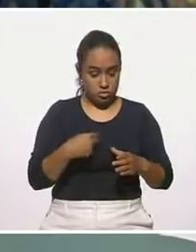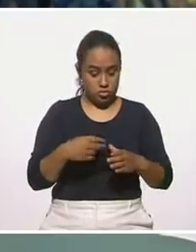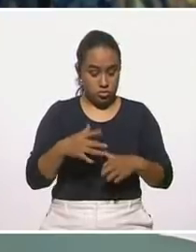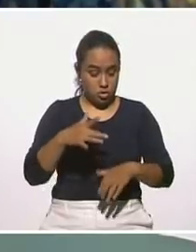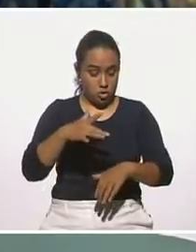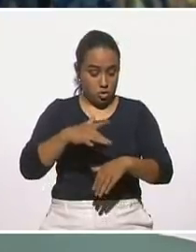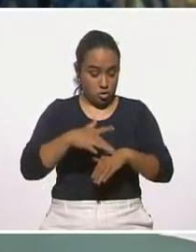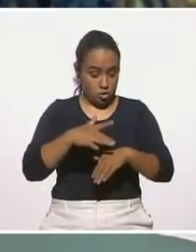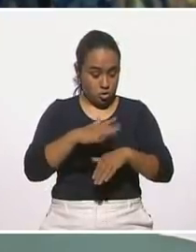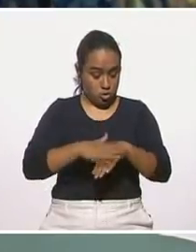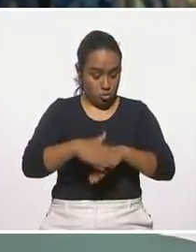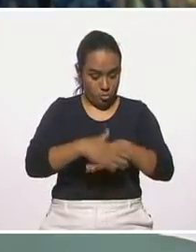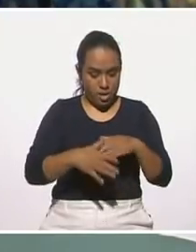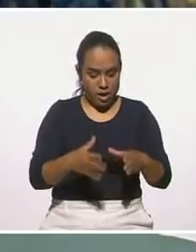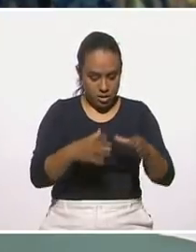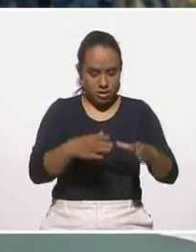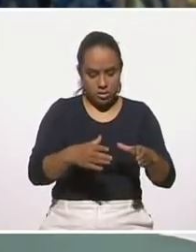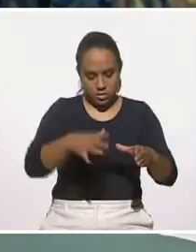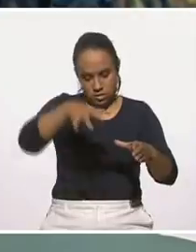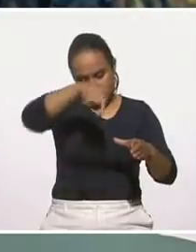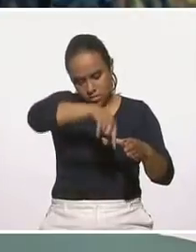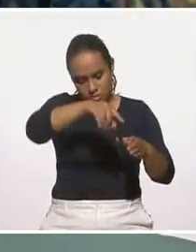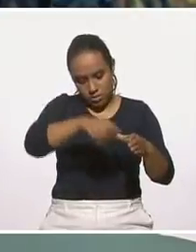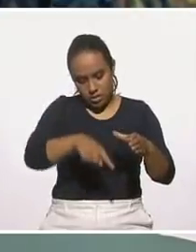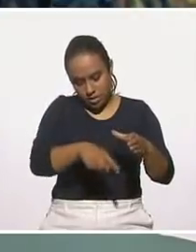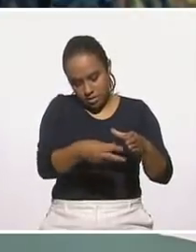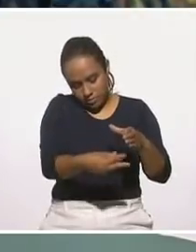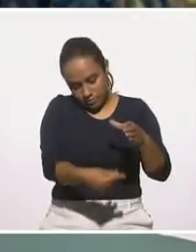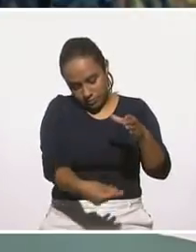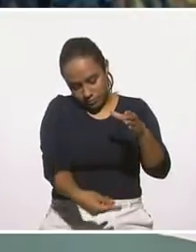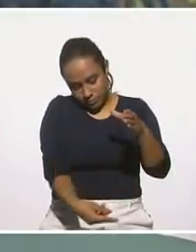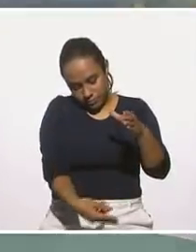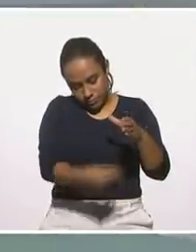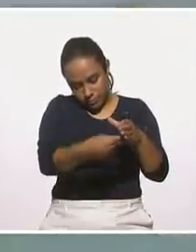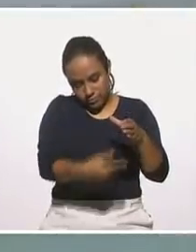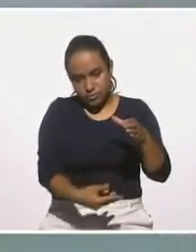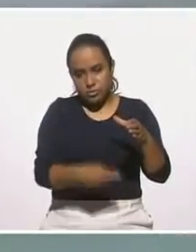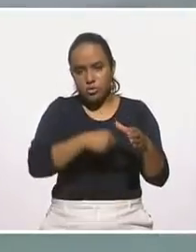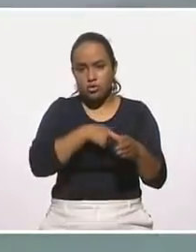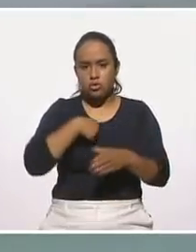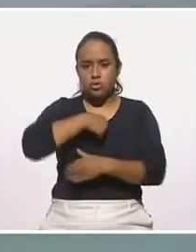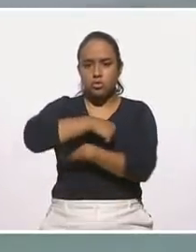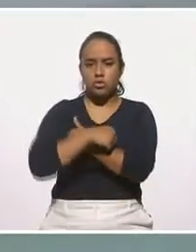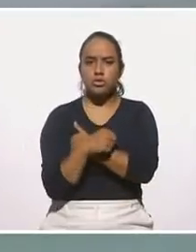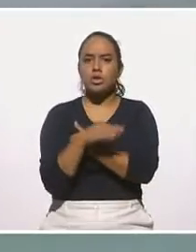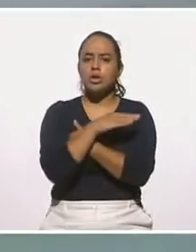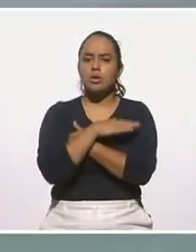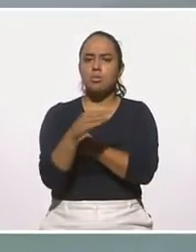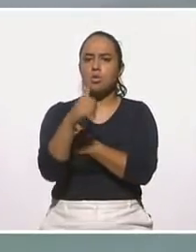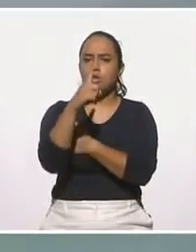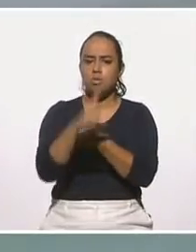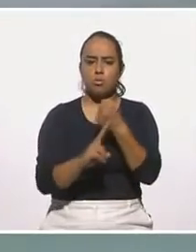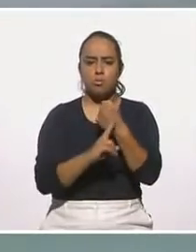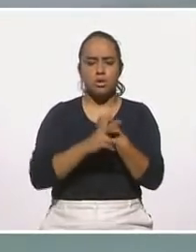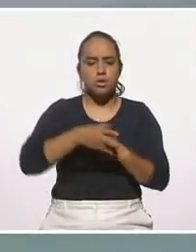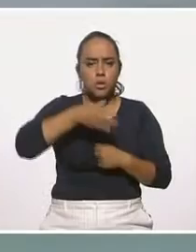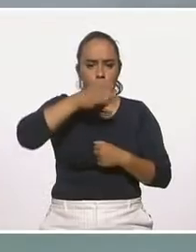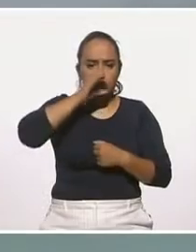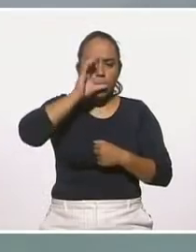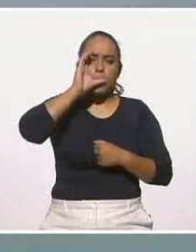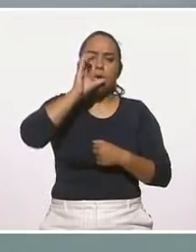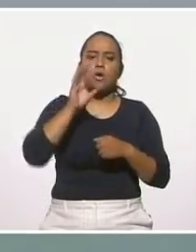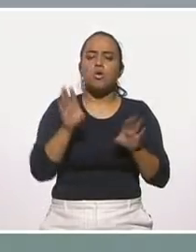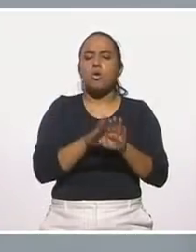el musílago lo guardamos, lo llevamos a refi y podemos tomar un vasito como agua de